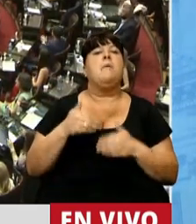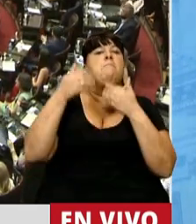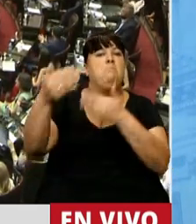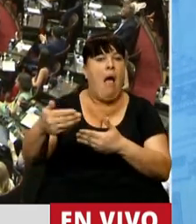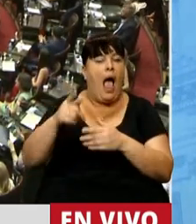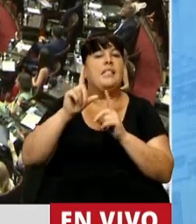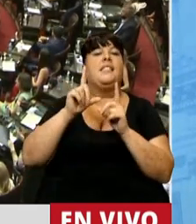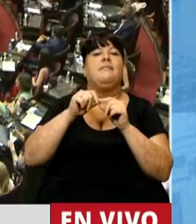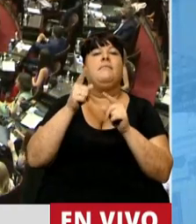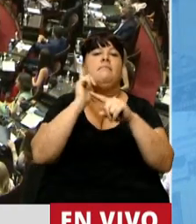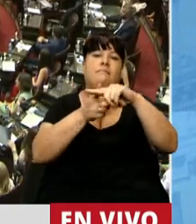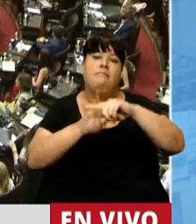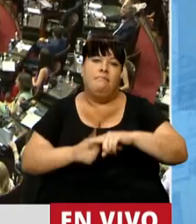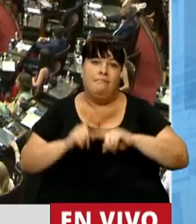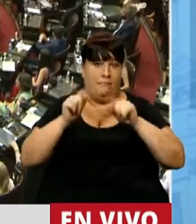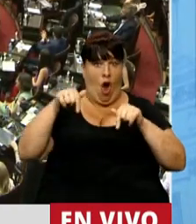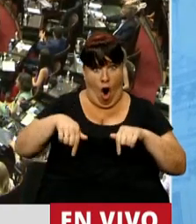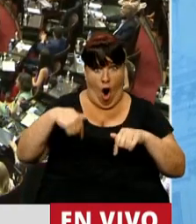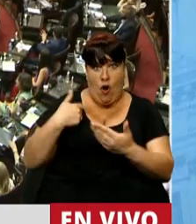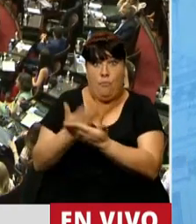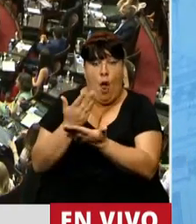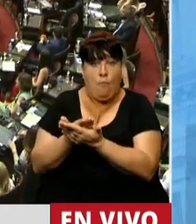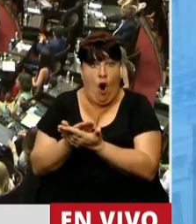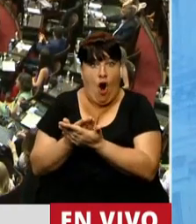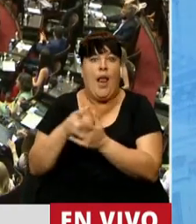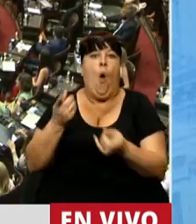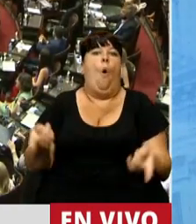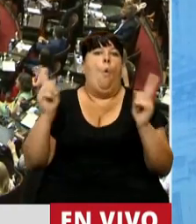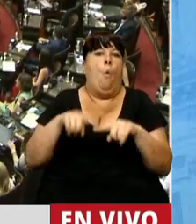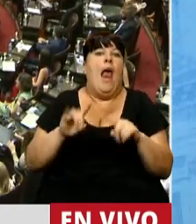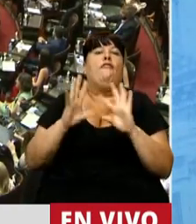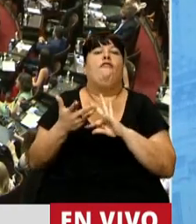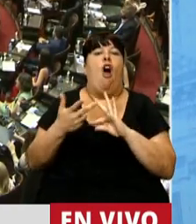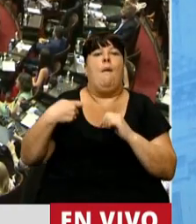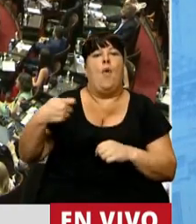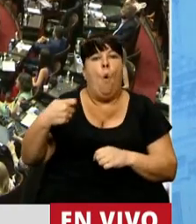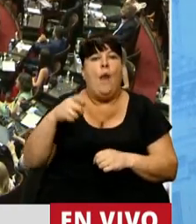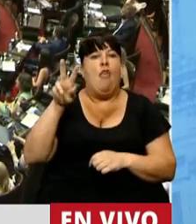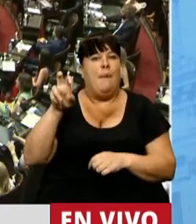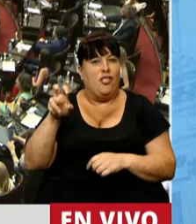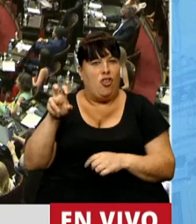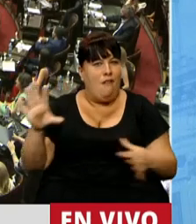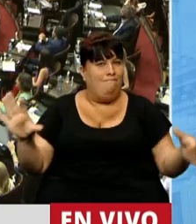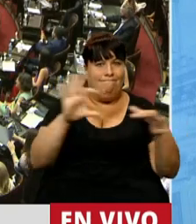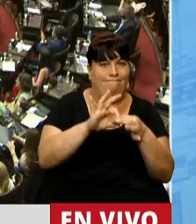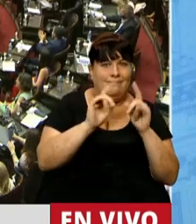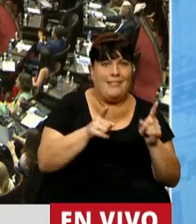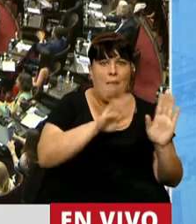extendió el cálculo que hoy nosotros proponemos que se reestablezca al sistema de jubilaciones y pensiones.